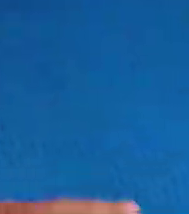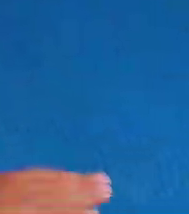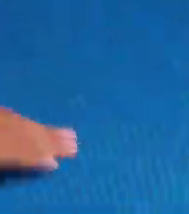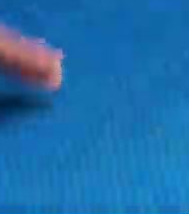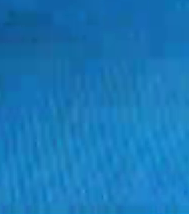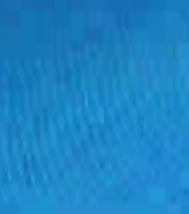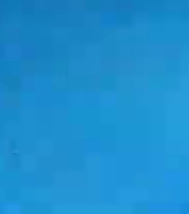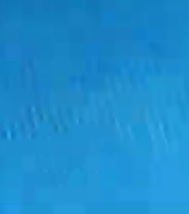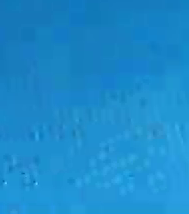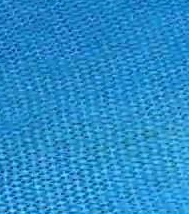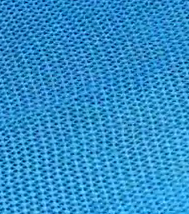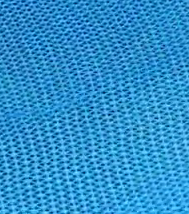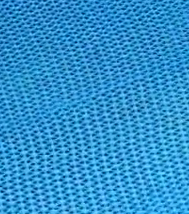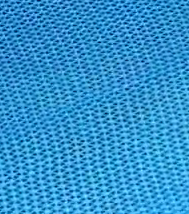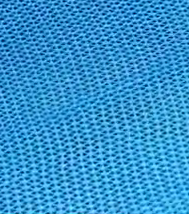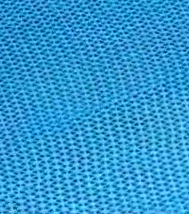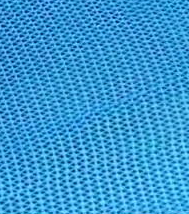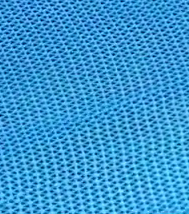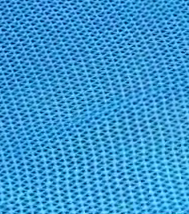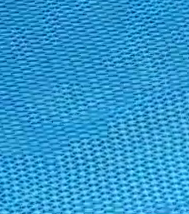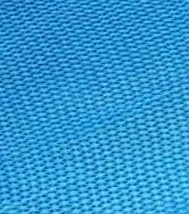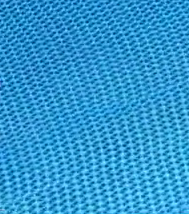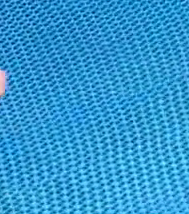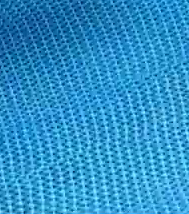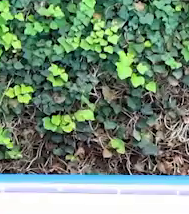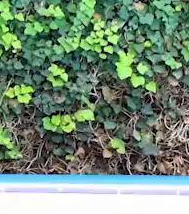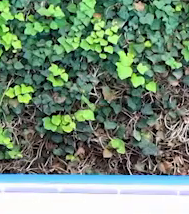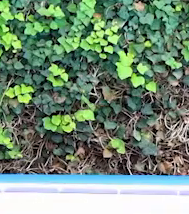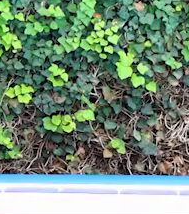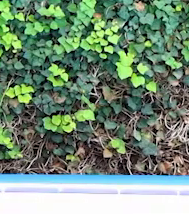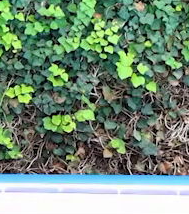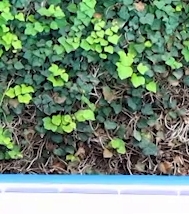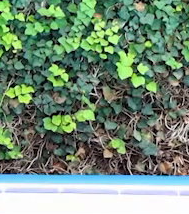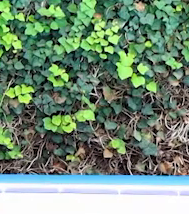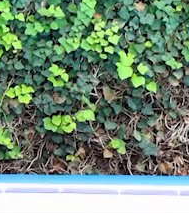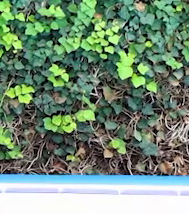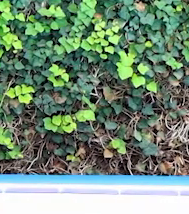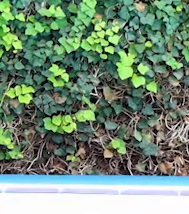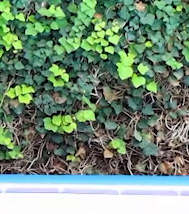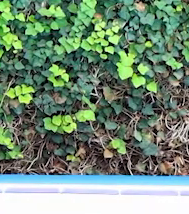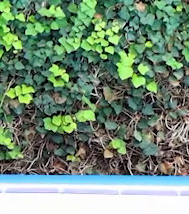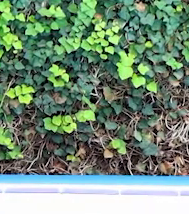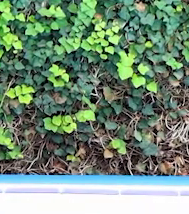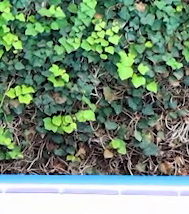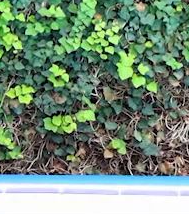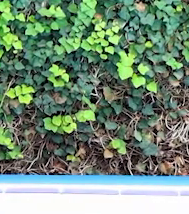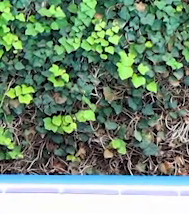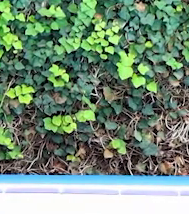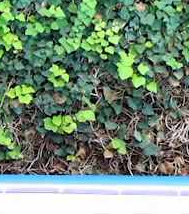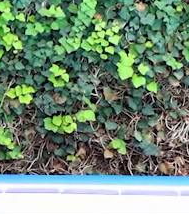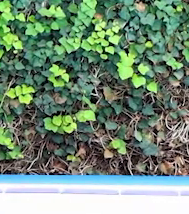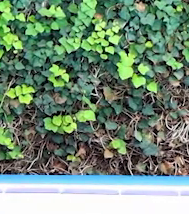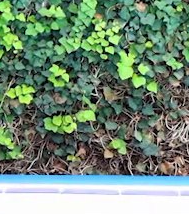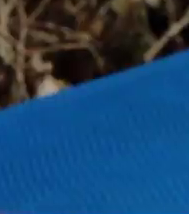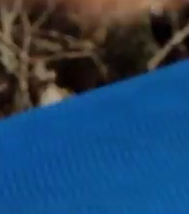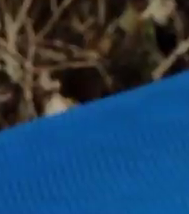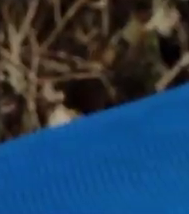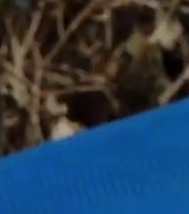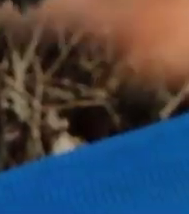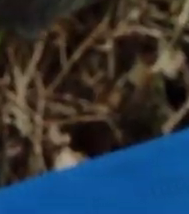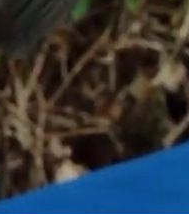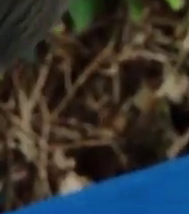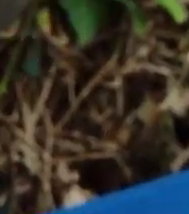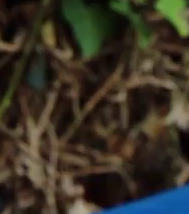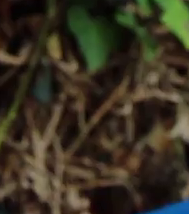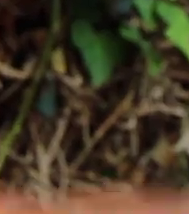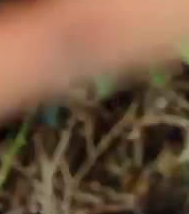brazos. Extensión de brazo. Bien. Derecha, izquierda. Bien estirado al frente. Procura que siempre